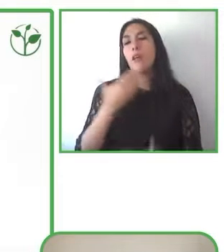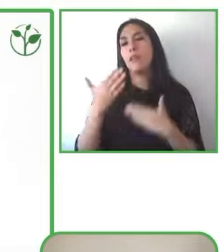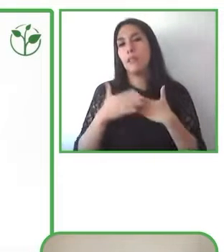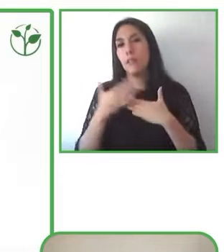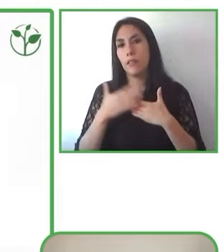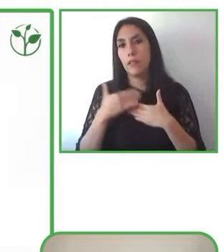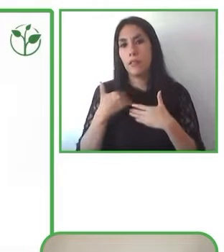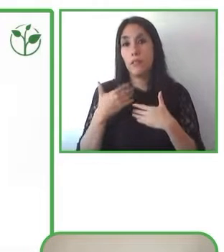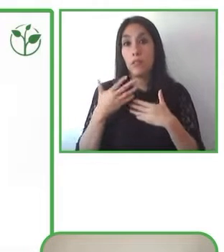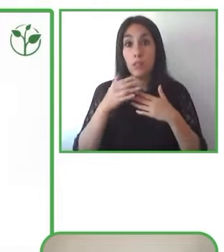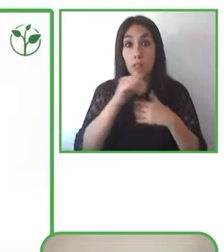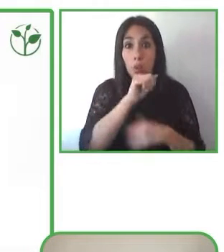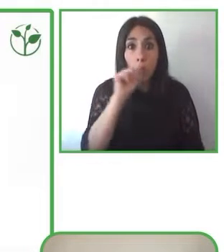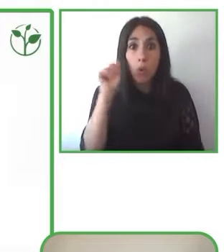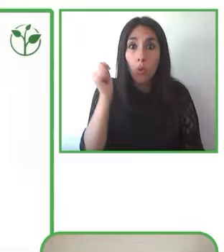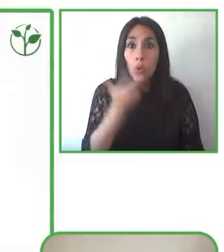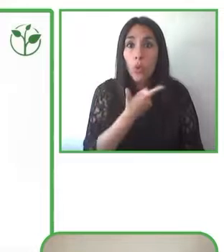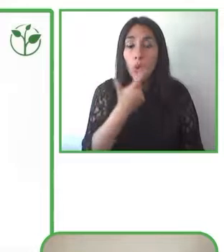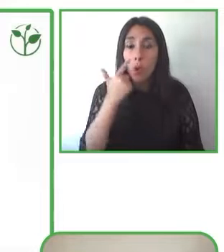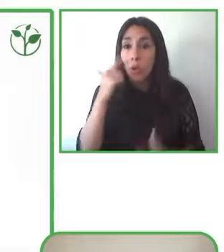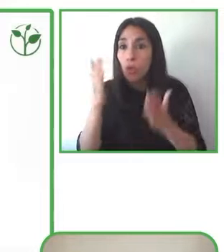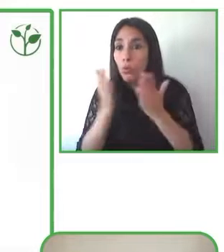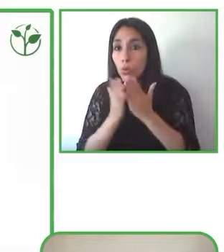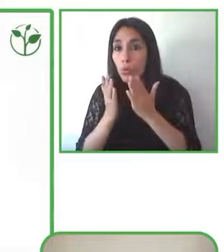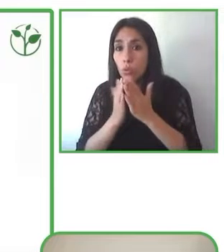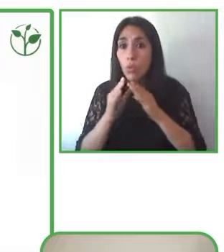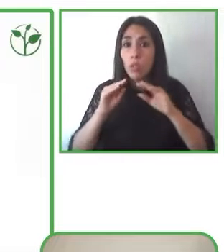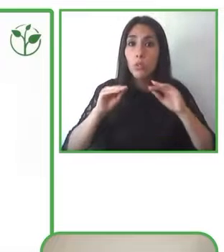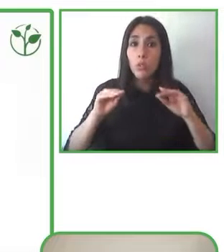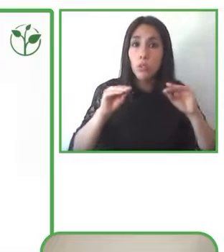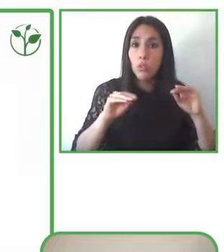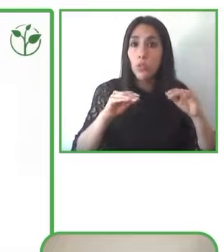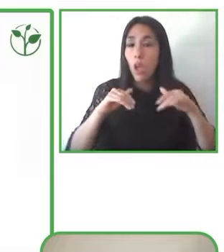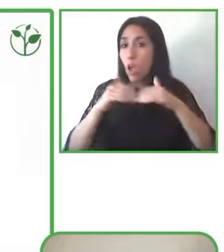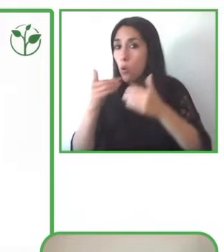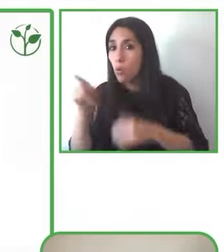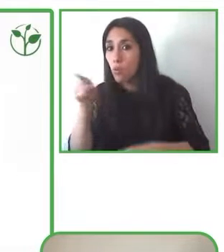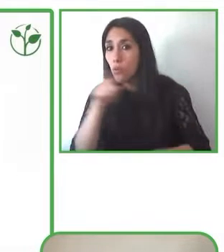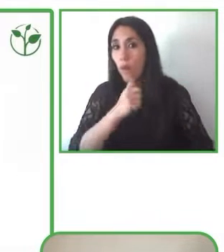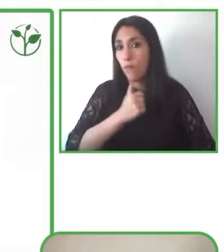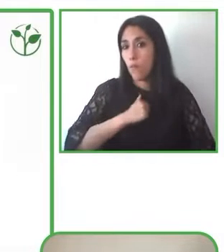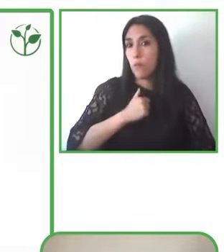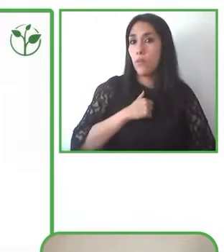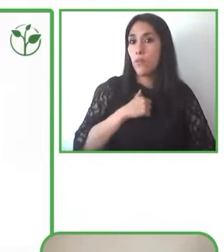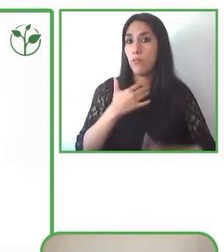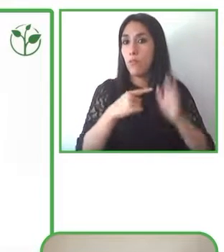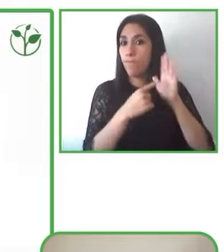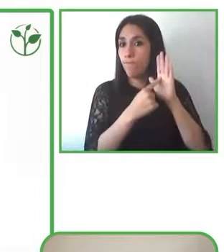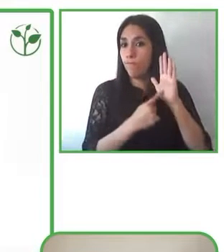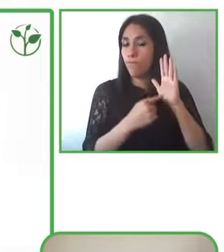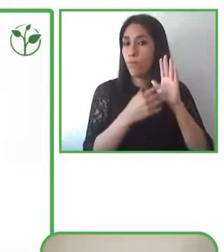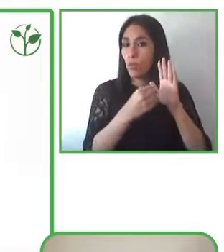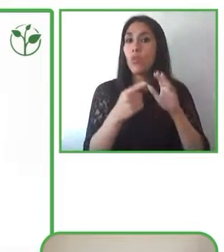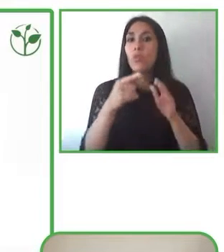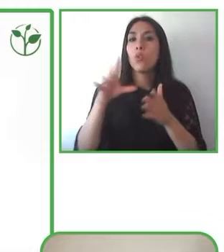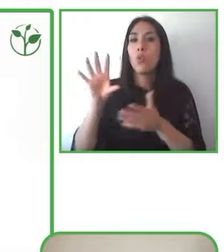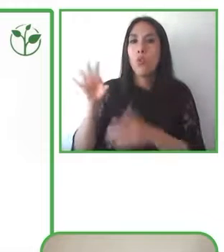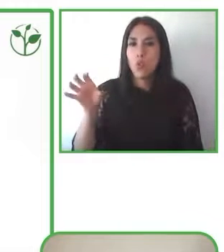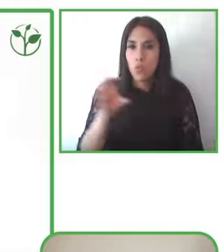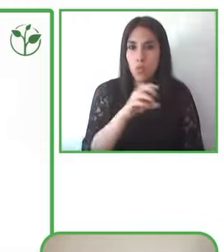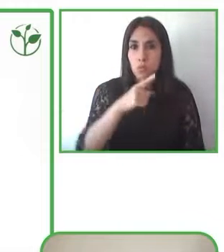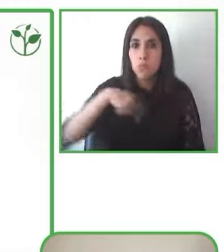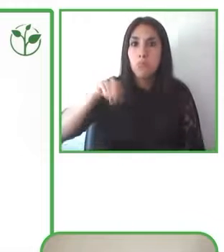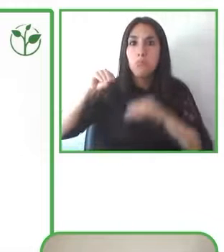aplicar las normas que les rigen en cada país las normas obligatorias y que además les enseñamos cuáles son y cuáles son las normas voluntarias